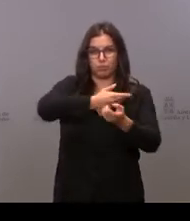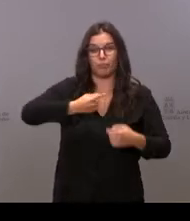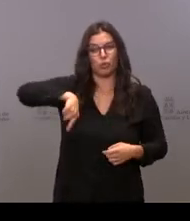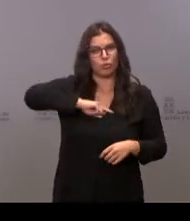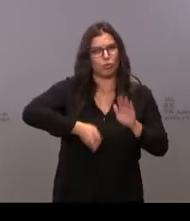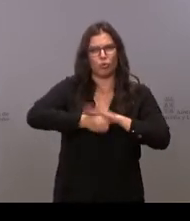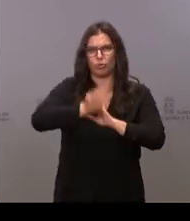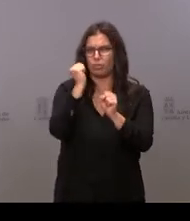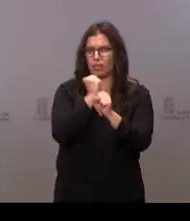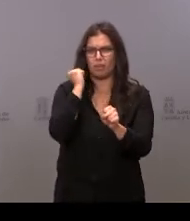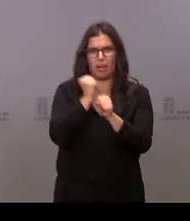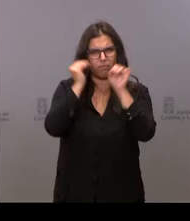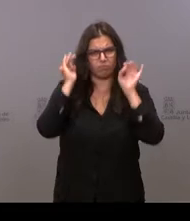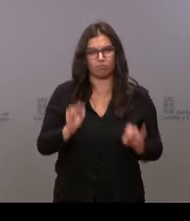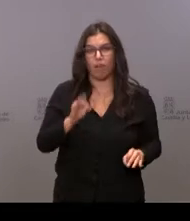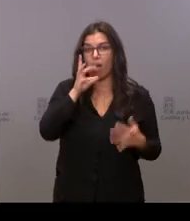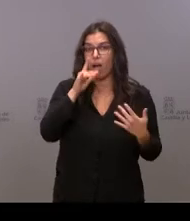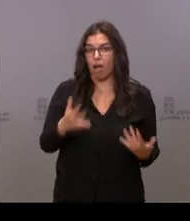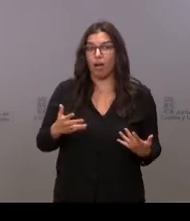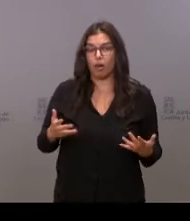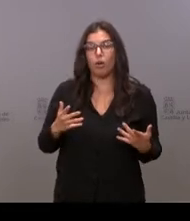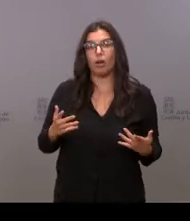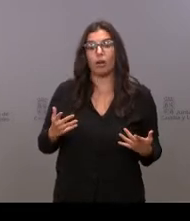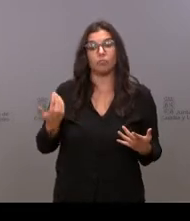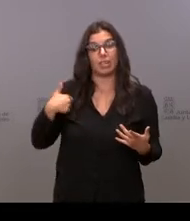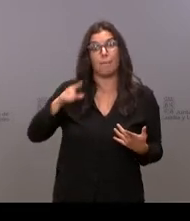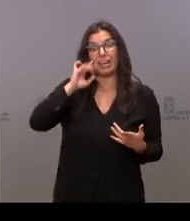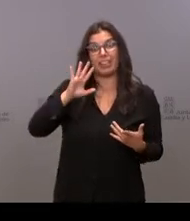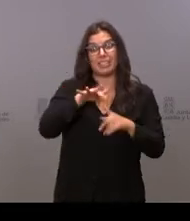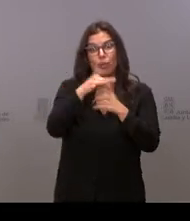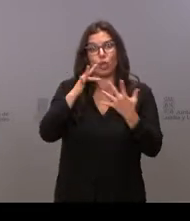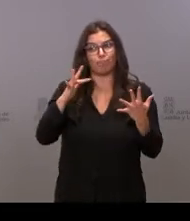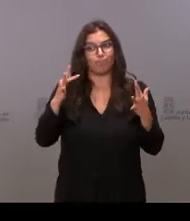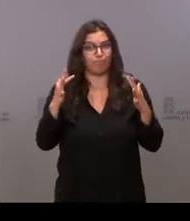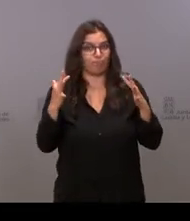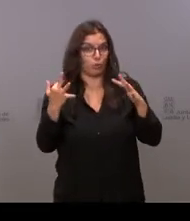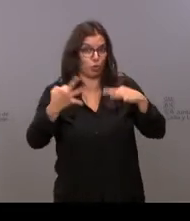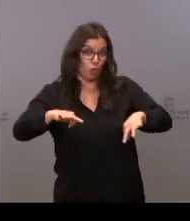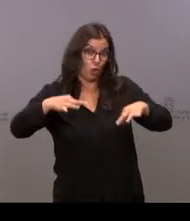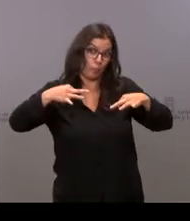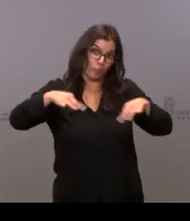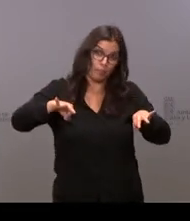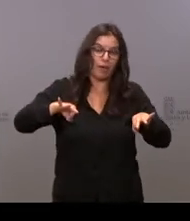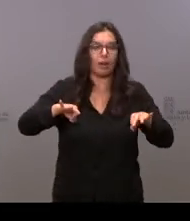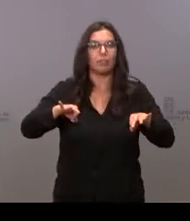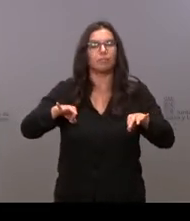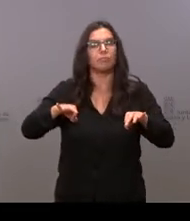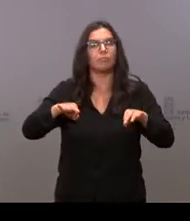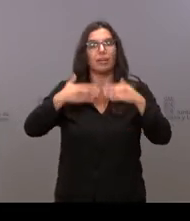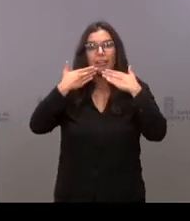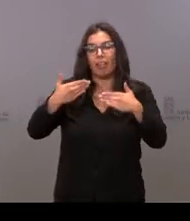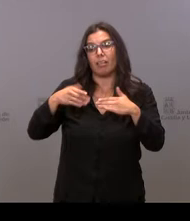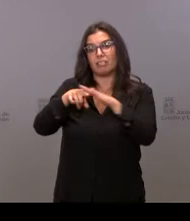seguir trabajando. Ahora ya que se estabiliza todo esto un poco, con la mano y con la ayuda de la